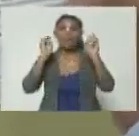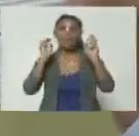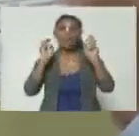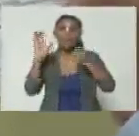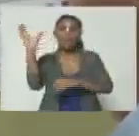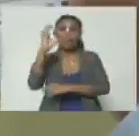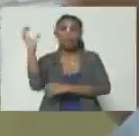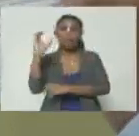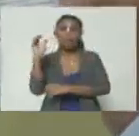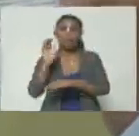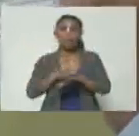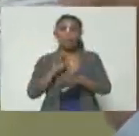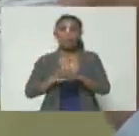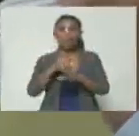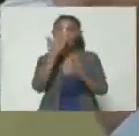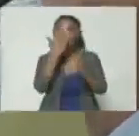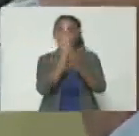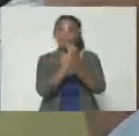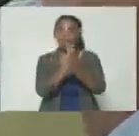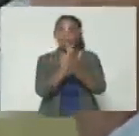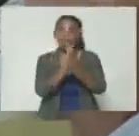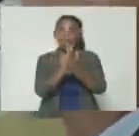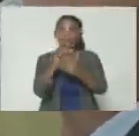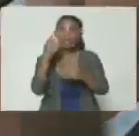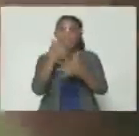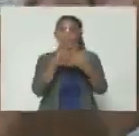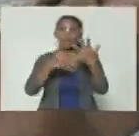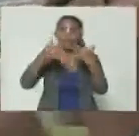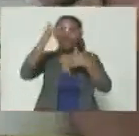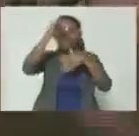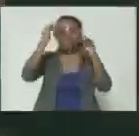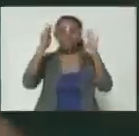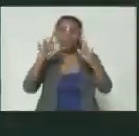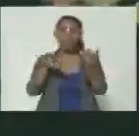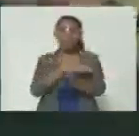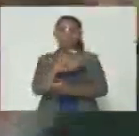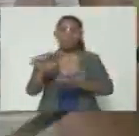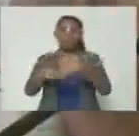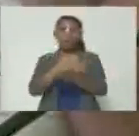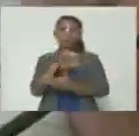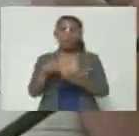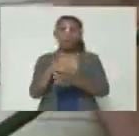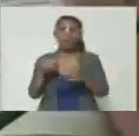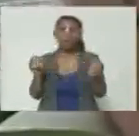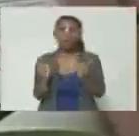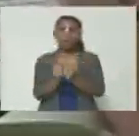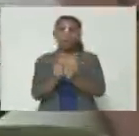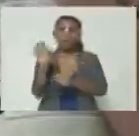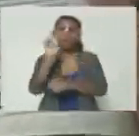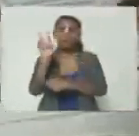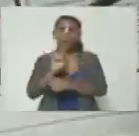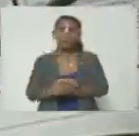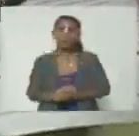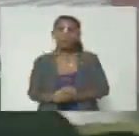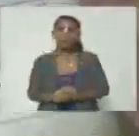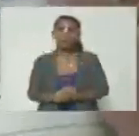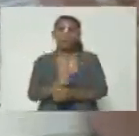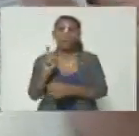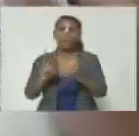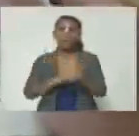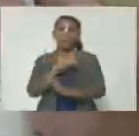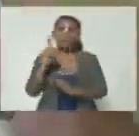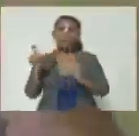lo pasemos a la frontera desvirtúen la atención hacia los problemas con Venezuela estaba en plena